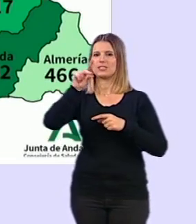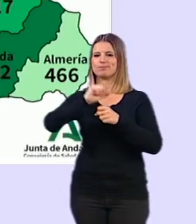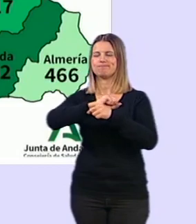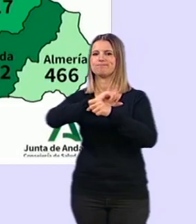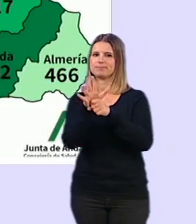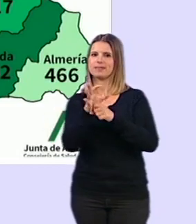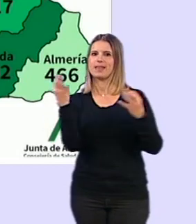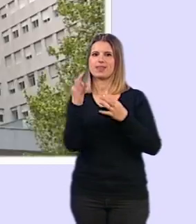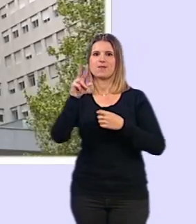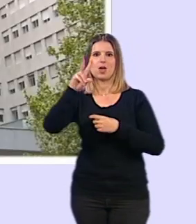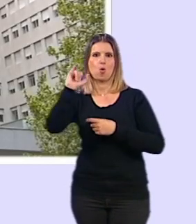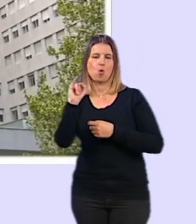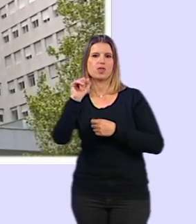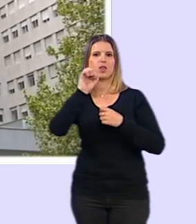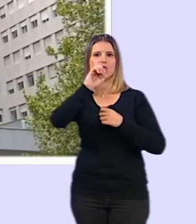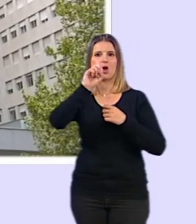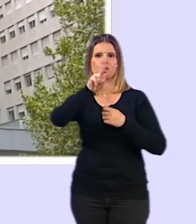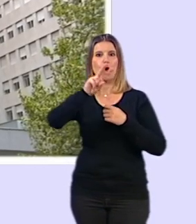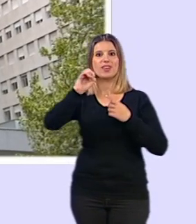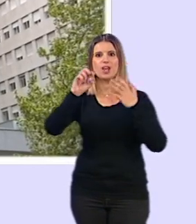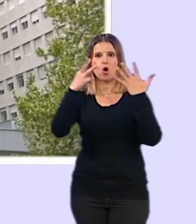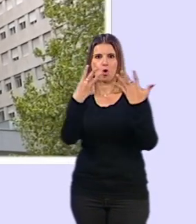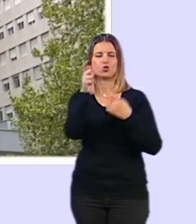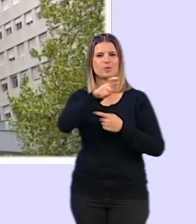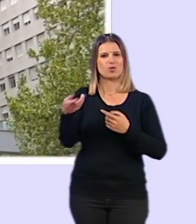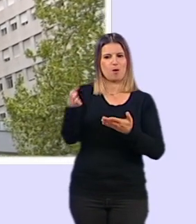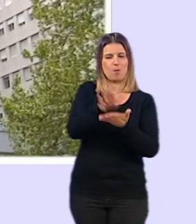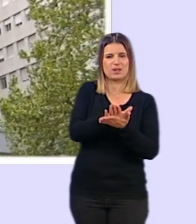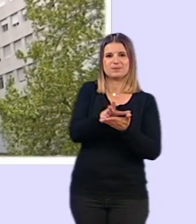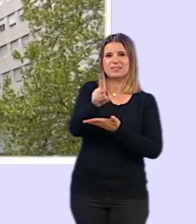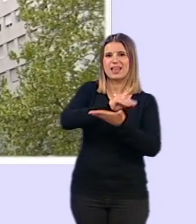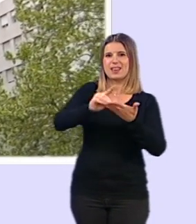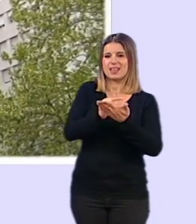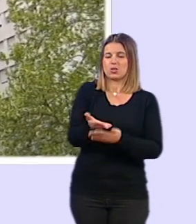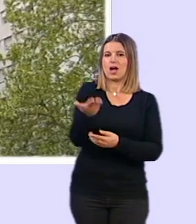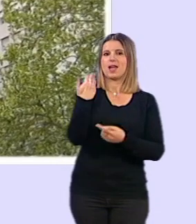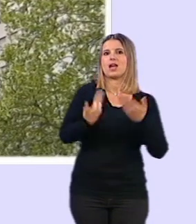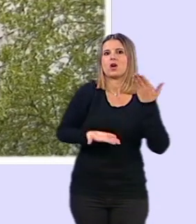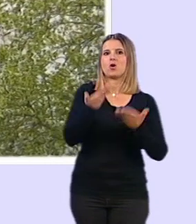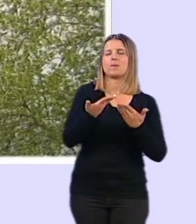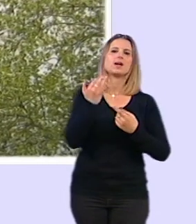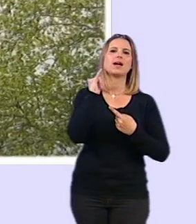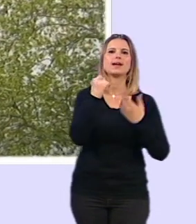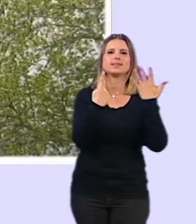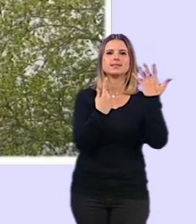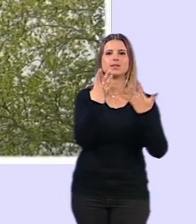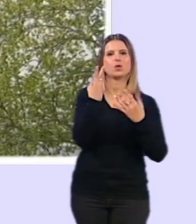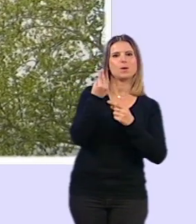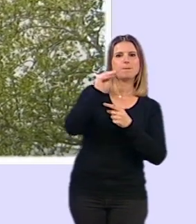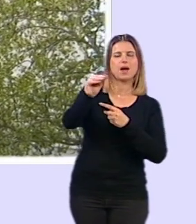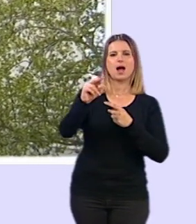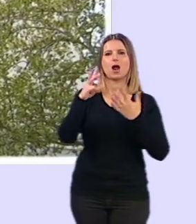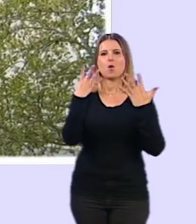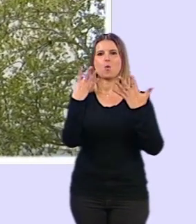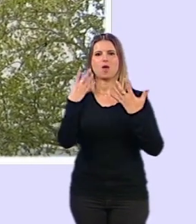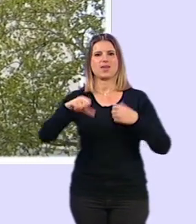ingreso en UCI y 208 fallecimientos. En relación a los datos facilitados en el día de ayer, hay 64 casos, 9 ingresos,